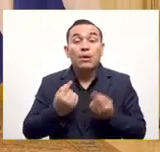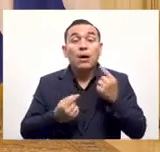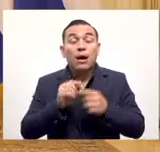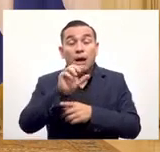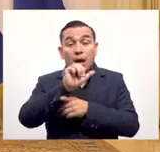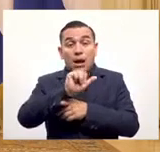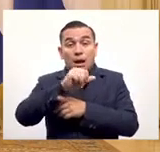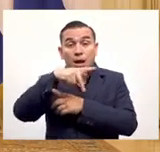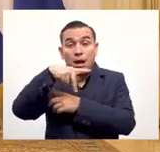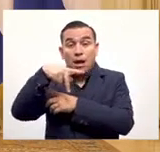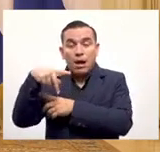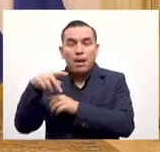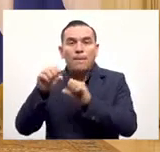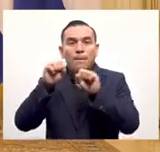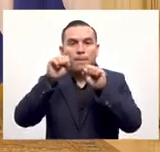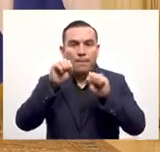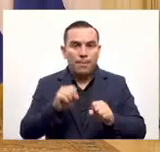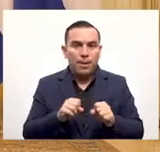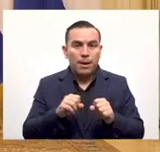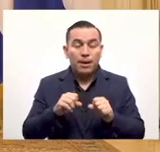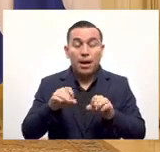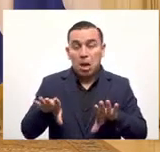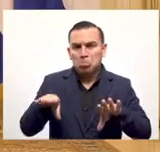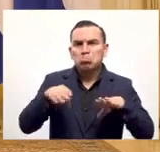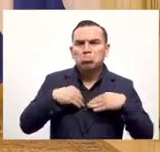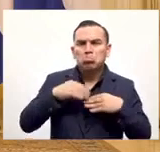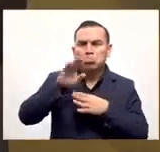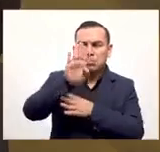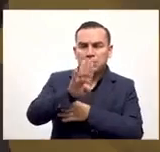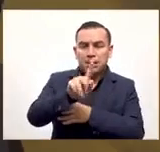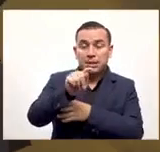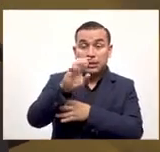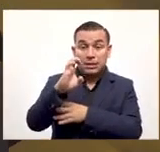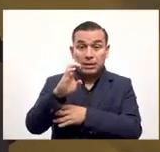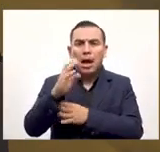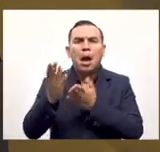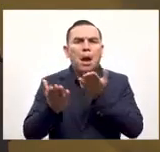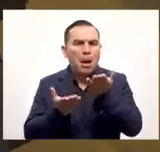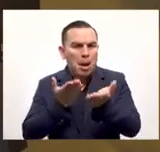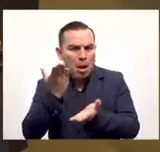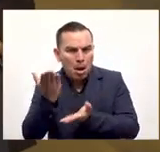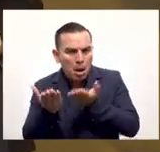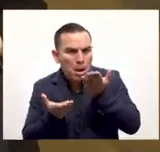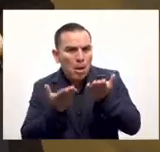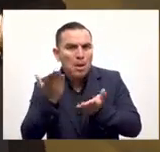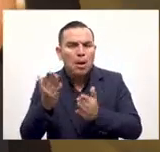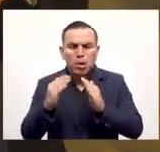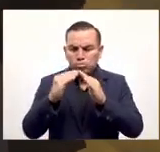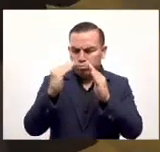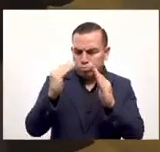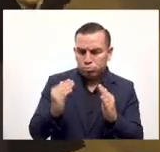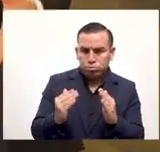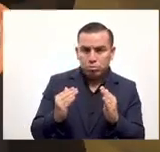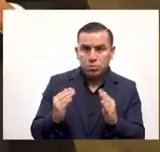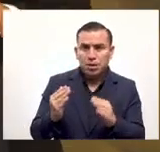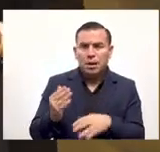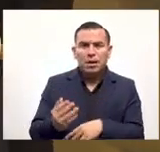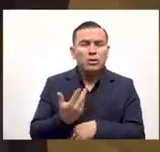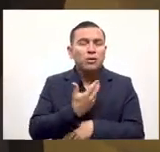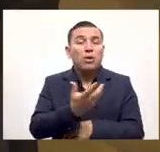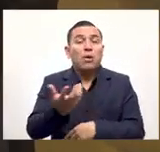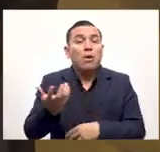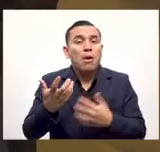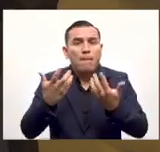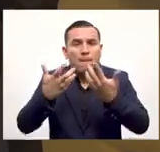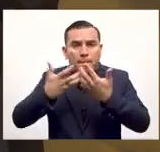aplicación donde podrán recibir los bitcoins los comercios los pequeños empresarios los comerciantes por